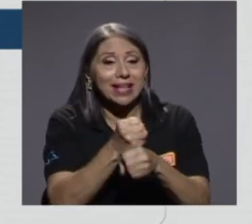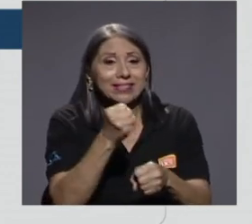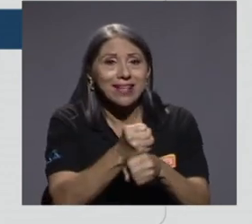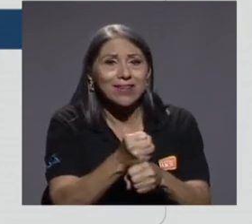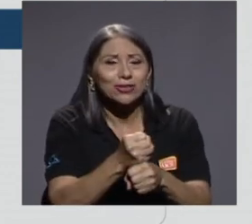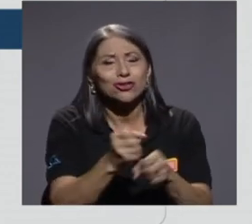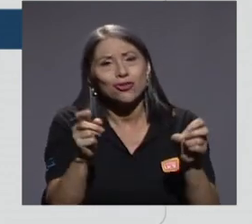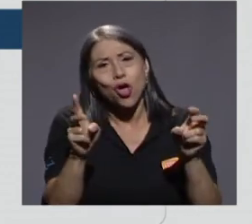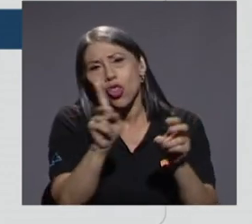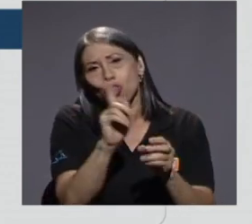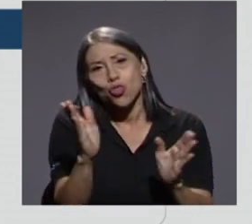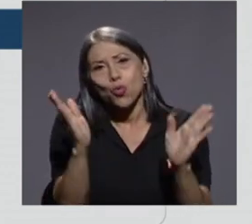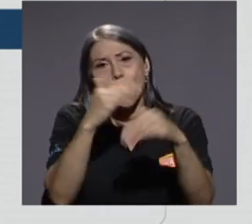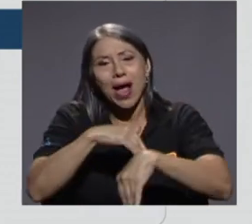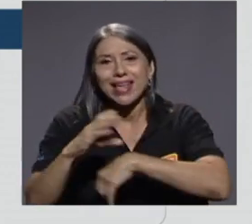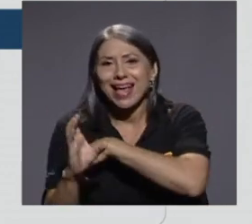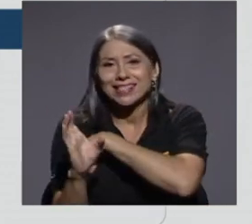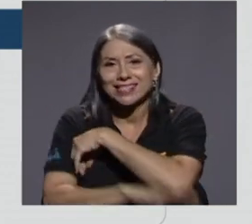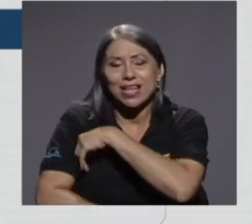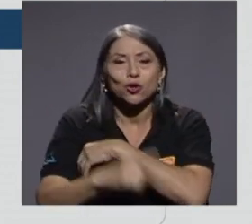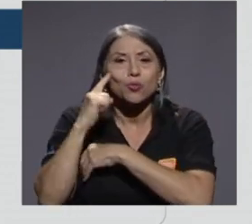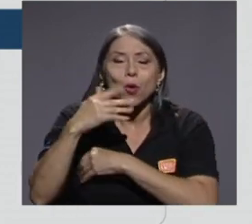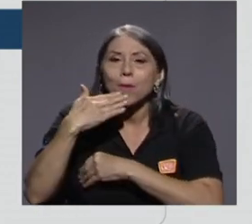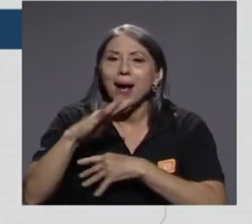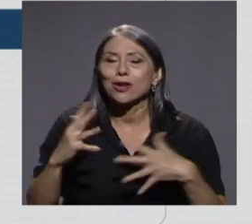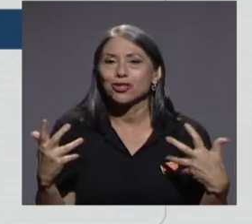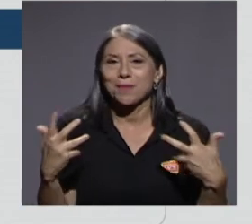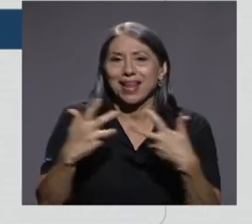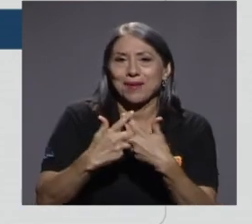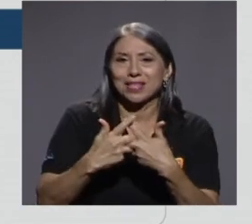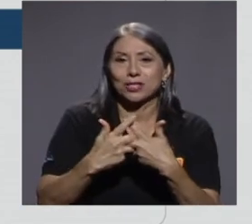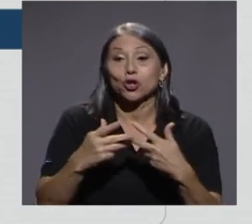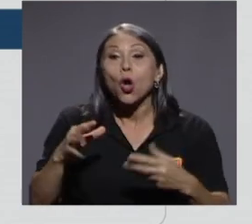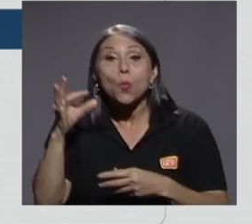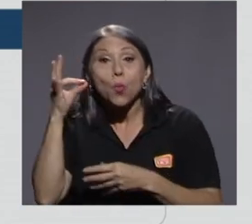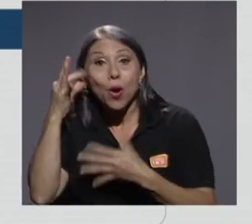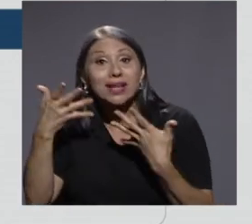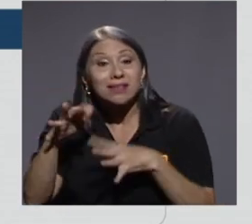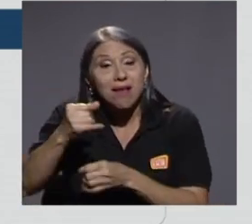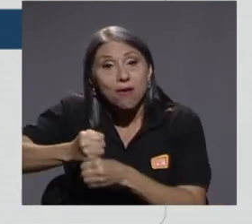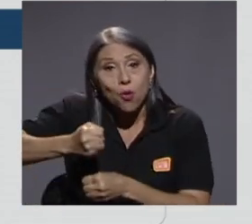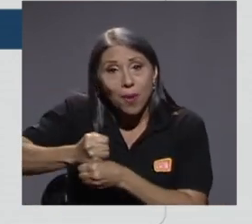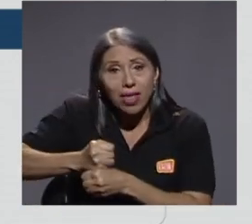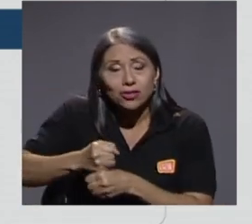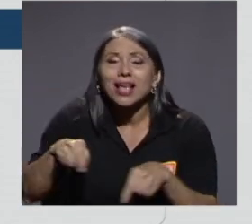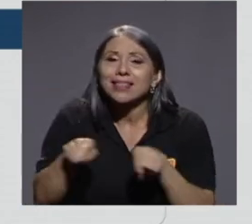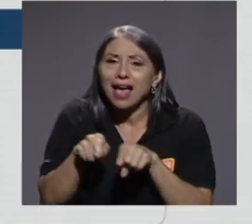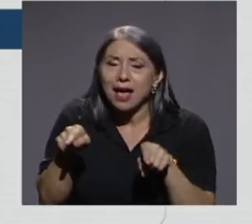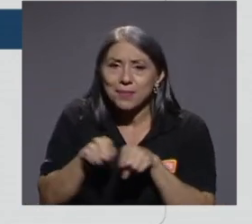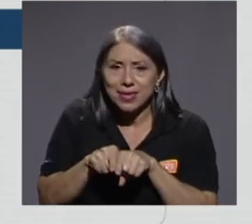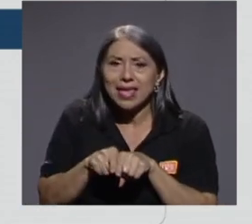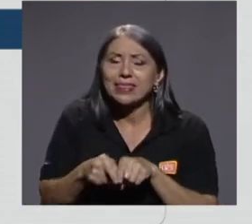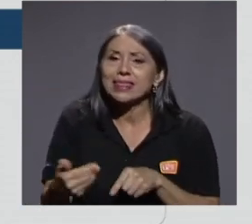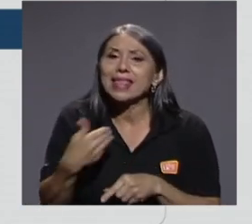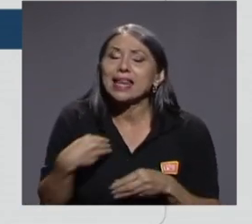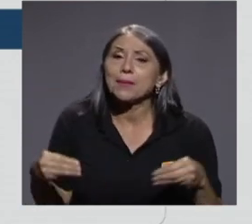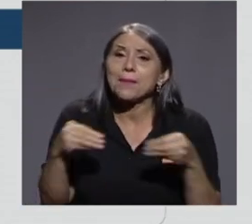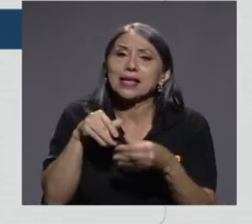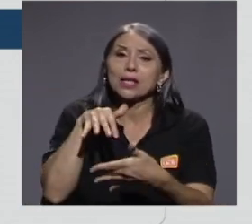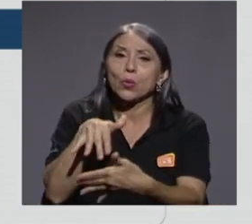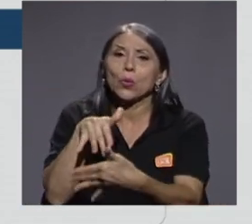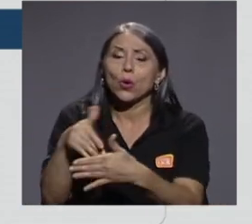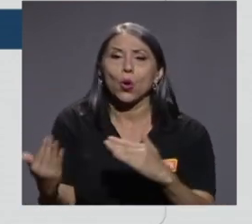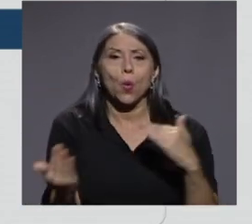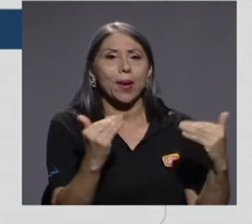castigos por los malos emparejamientos. Las mujeres ocupadas también tienden a haber tenido mayor escolaridad que los